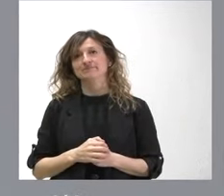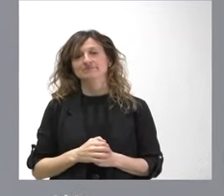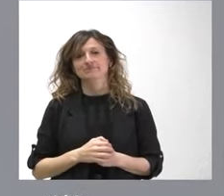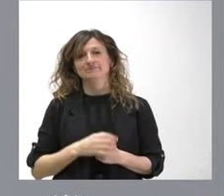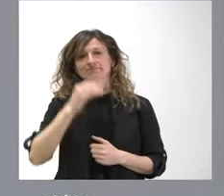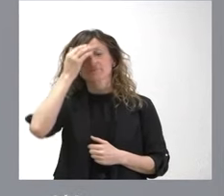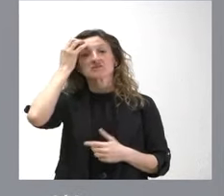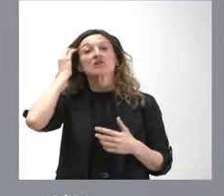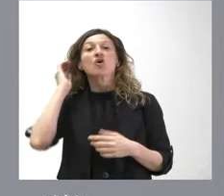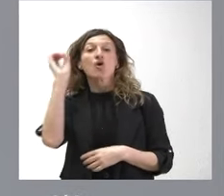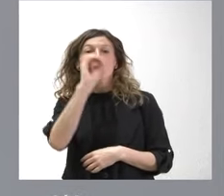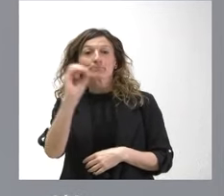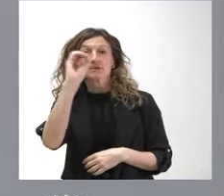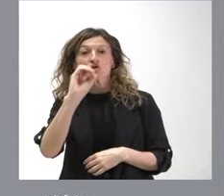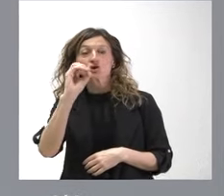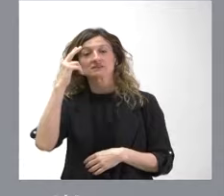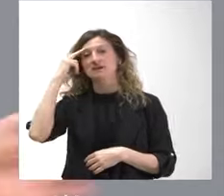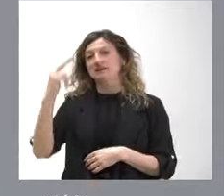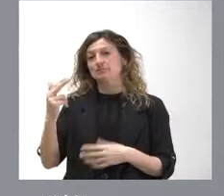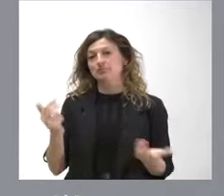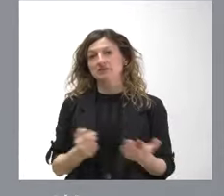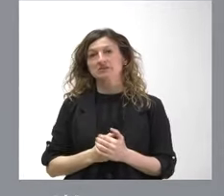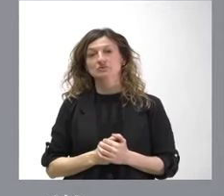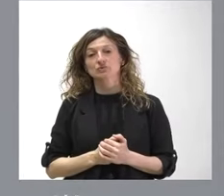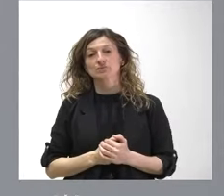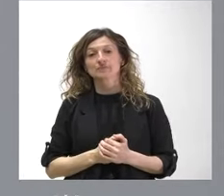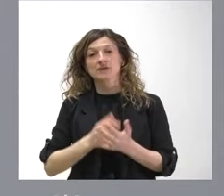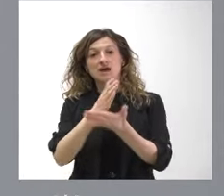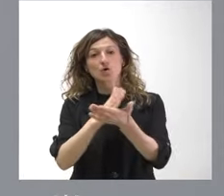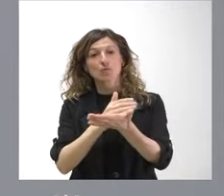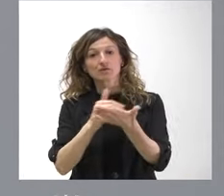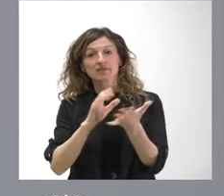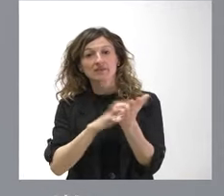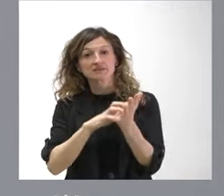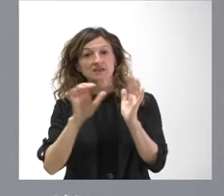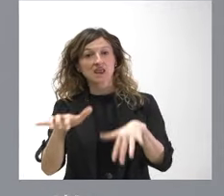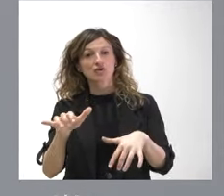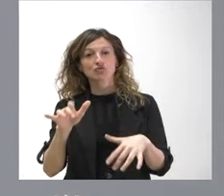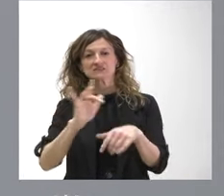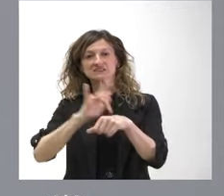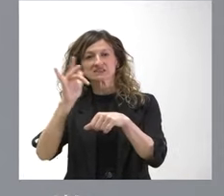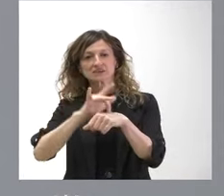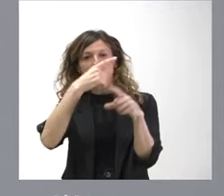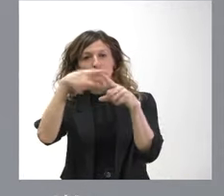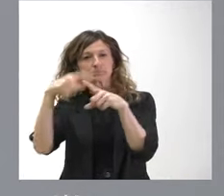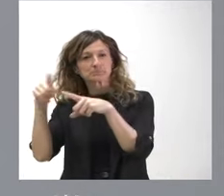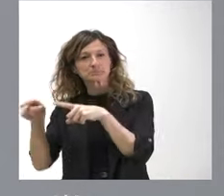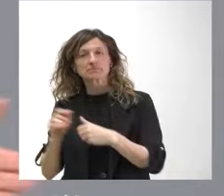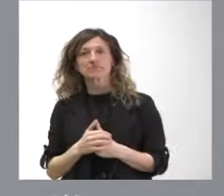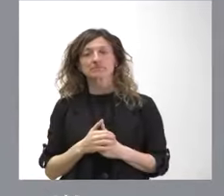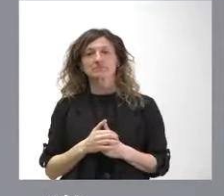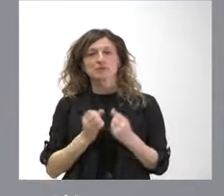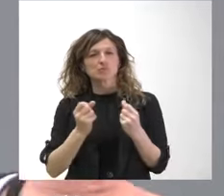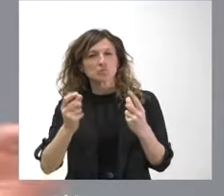Pues respetamos todo tipo de opiniones esta es una comunidad autónoma donde hay sensibilidades muy distintas muy